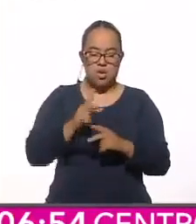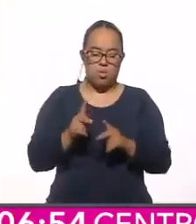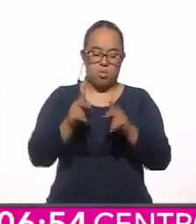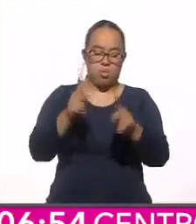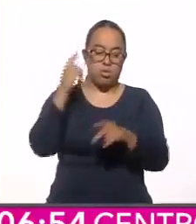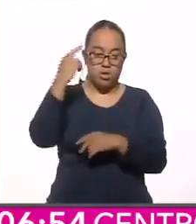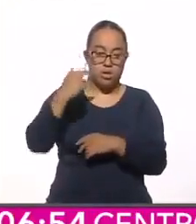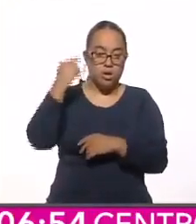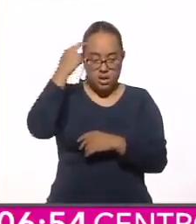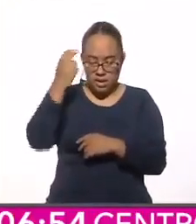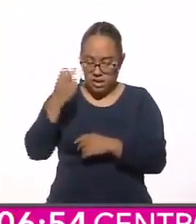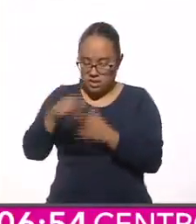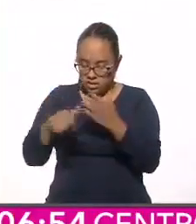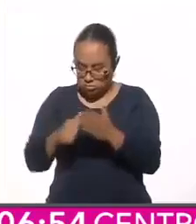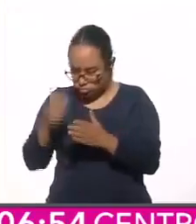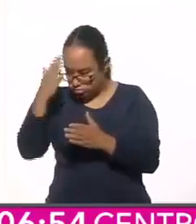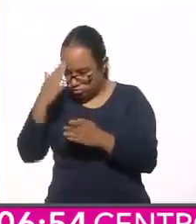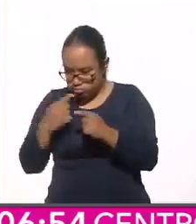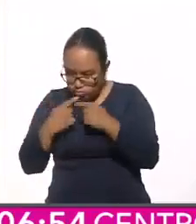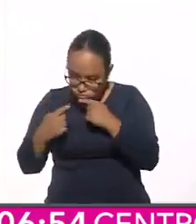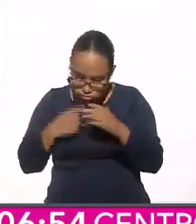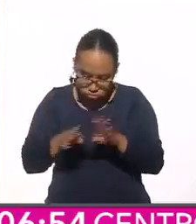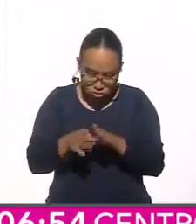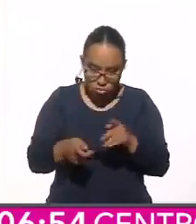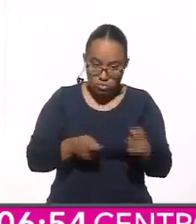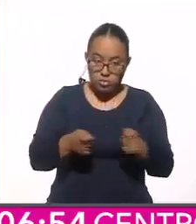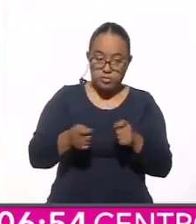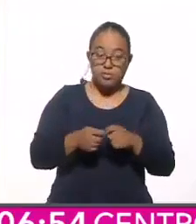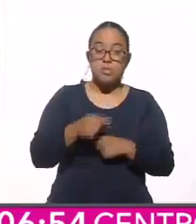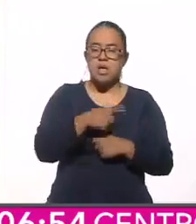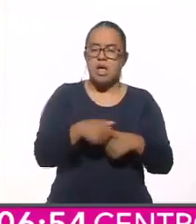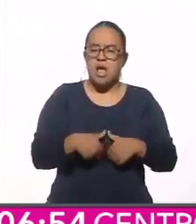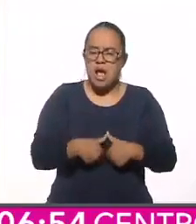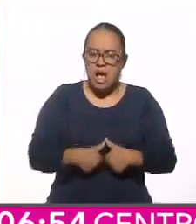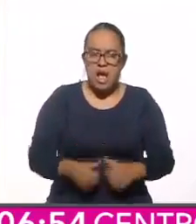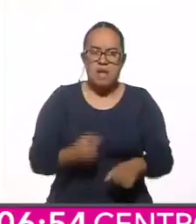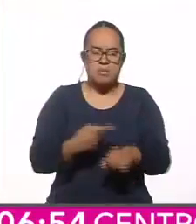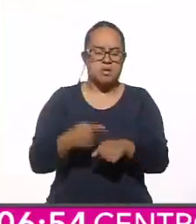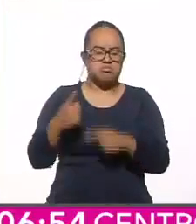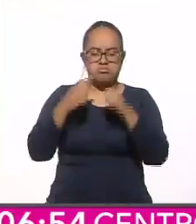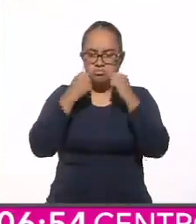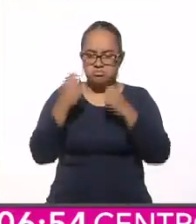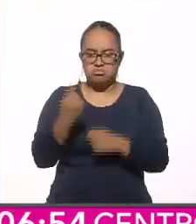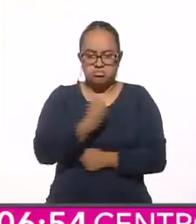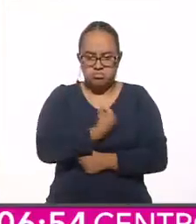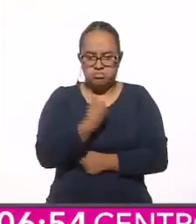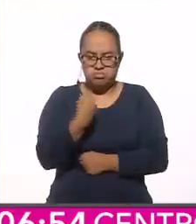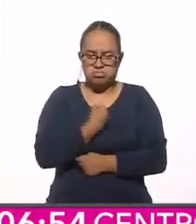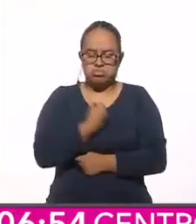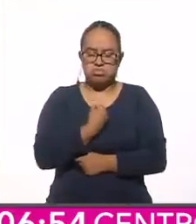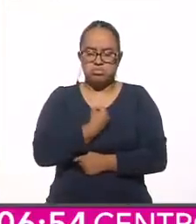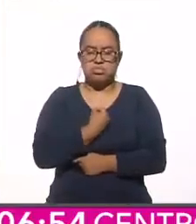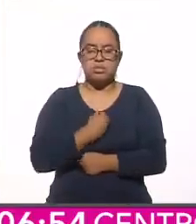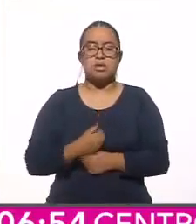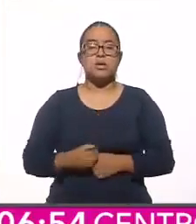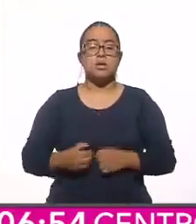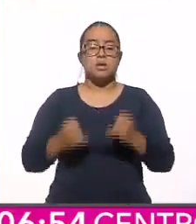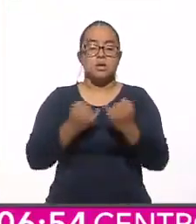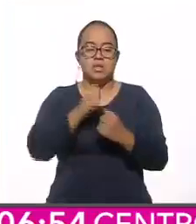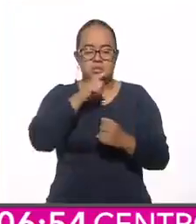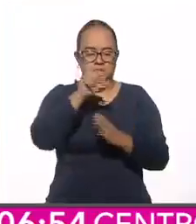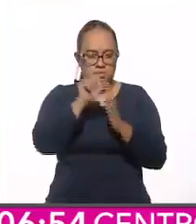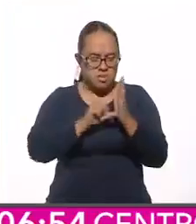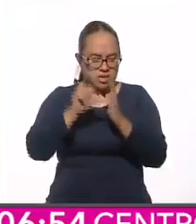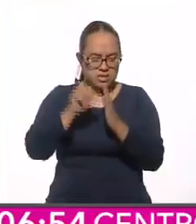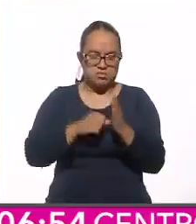su centro de operaciones. Soportó hambre y enfermedades. Vivió asalto de mata durante meses.